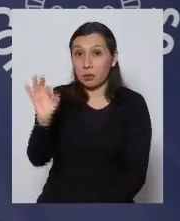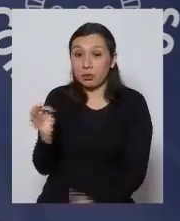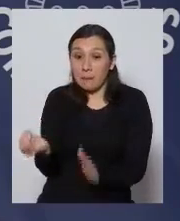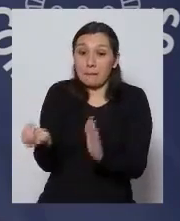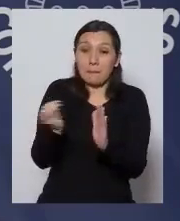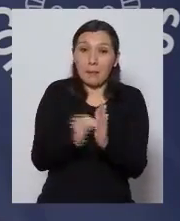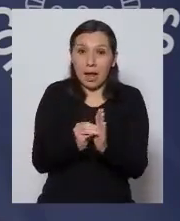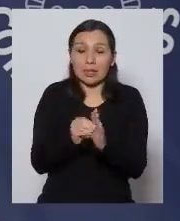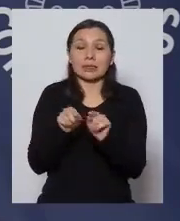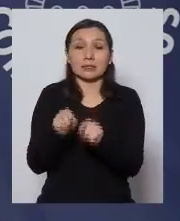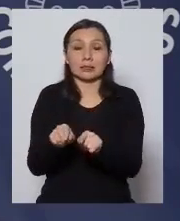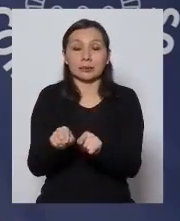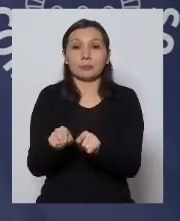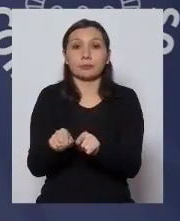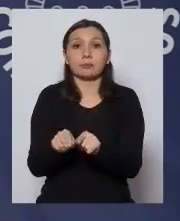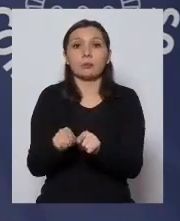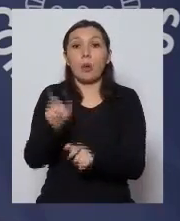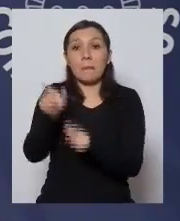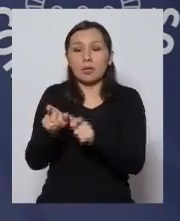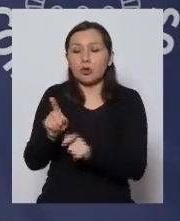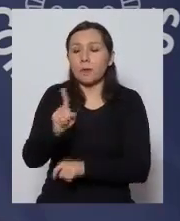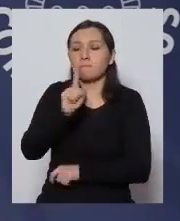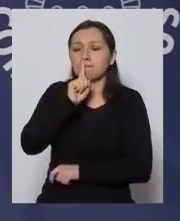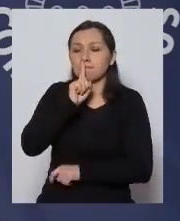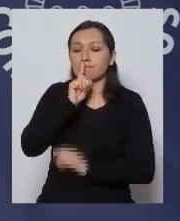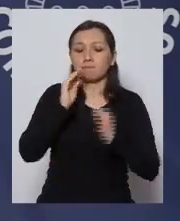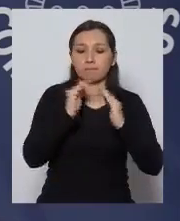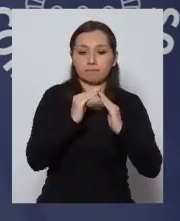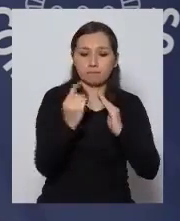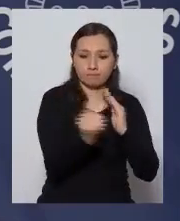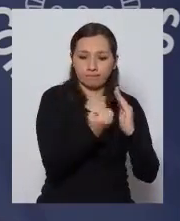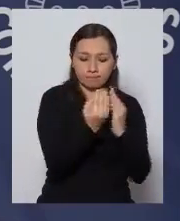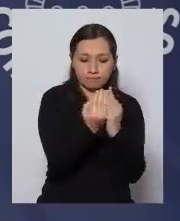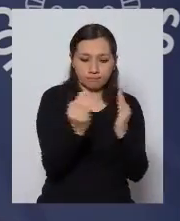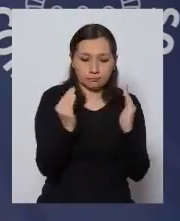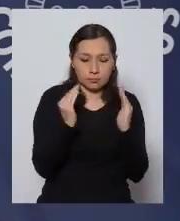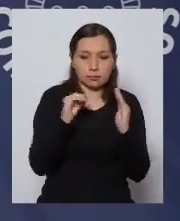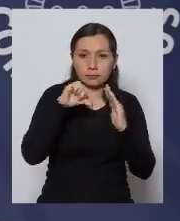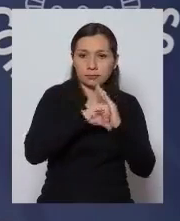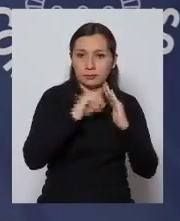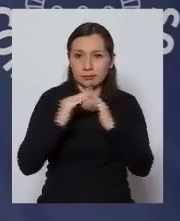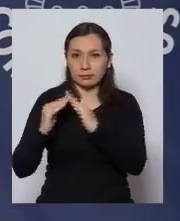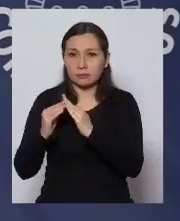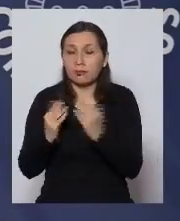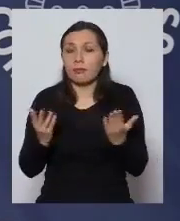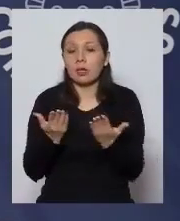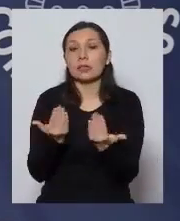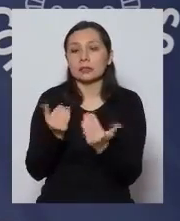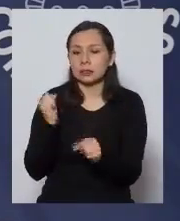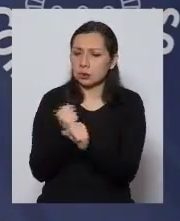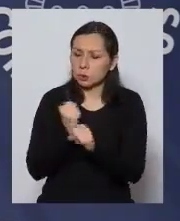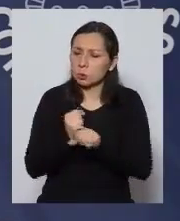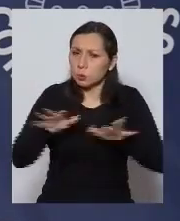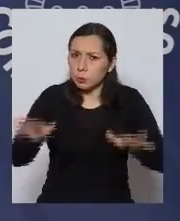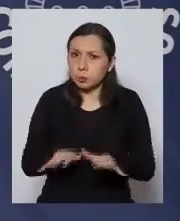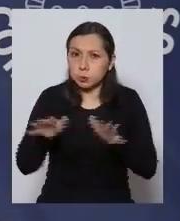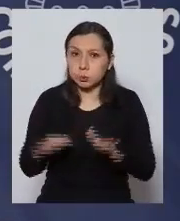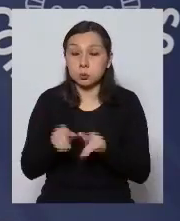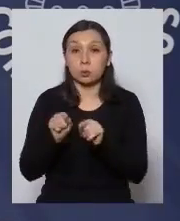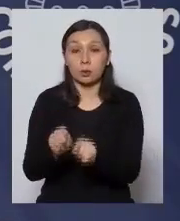adicional de acatamiento del aislamiento y de la cuarentena necesitamos trabajar muy duro